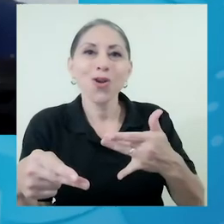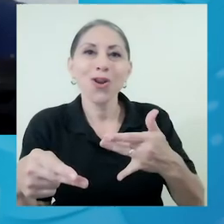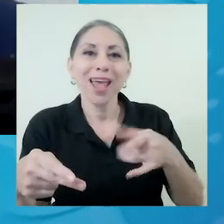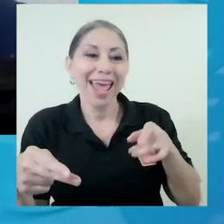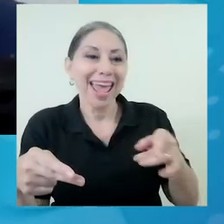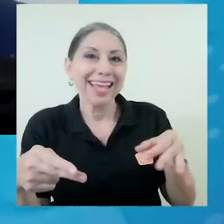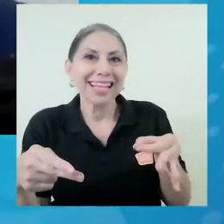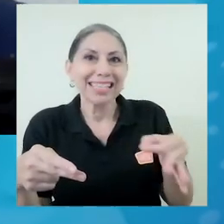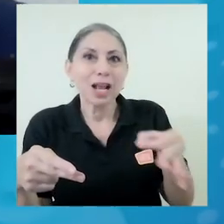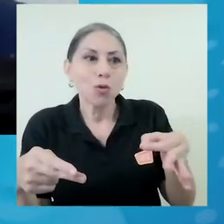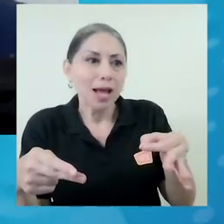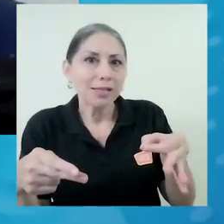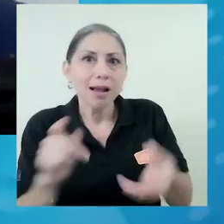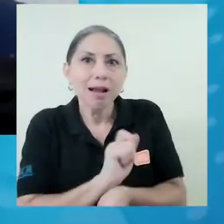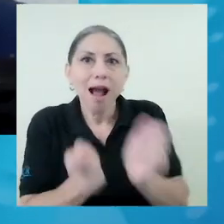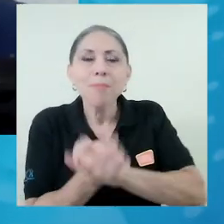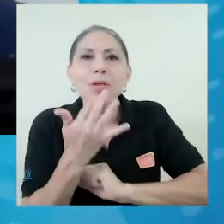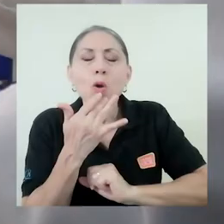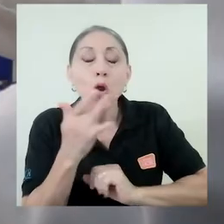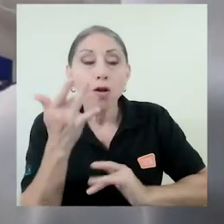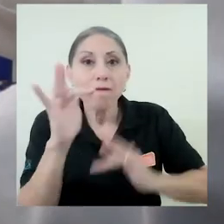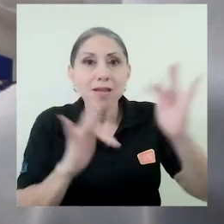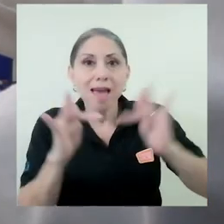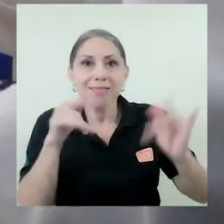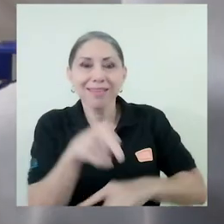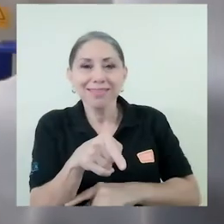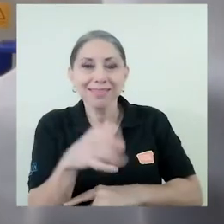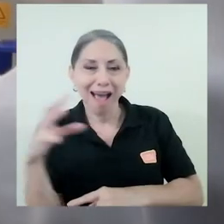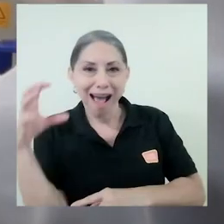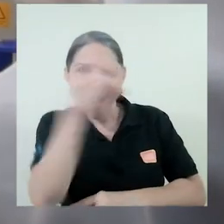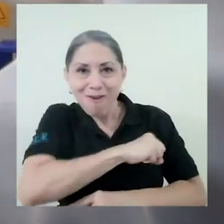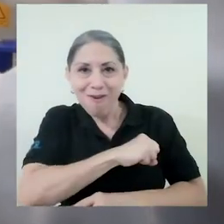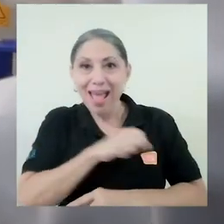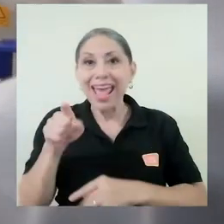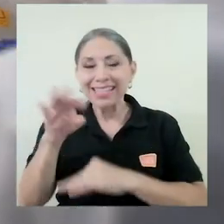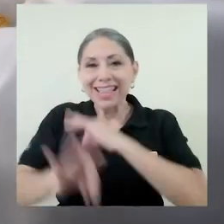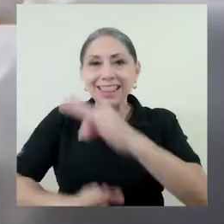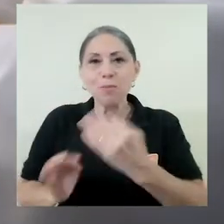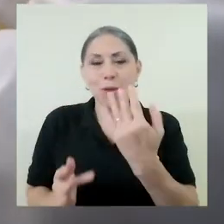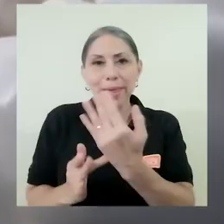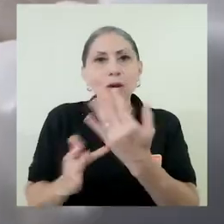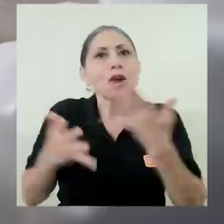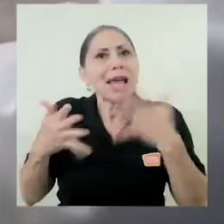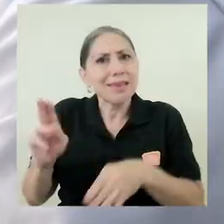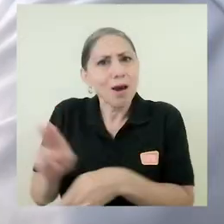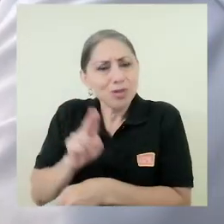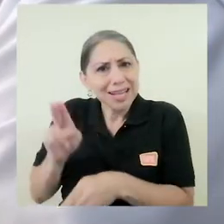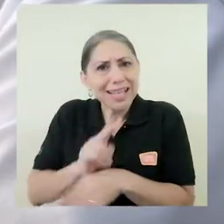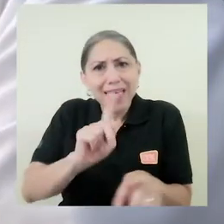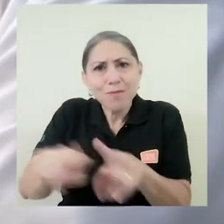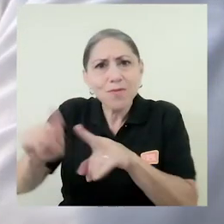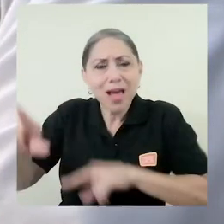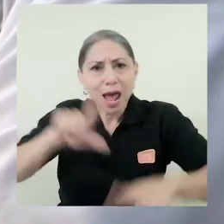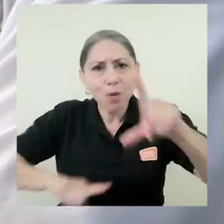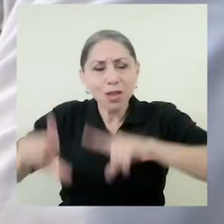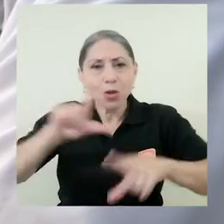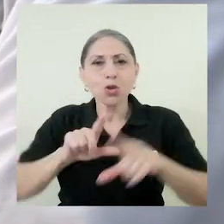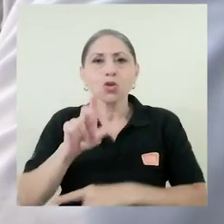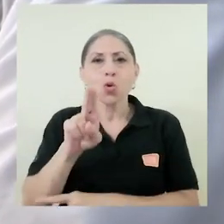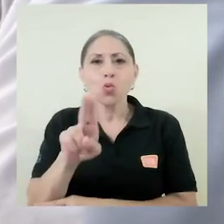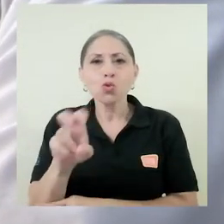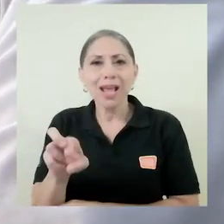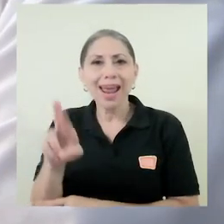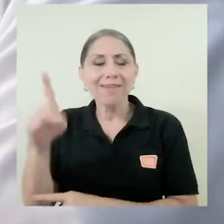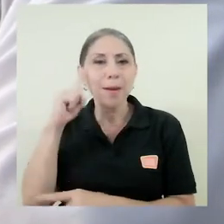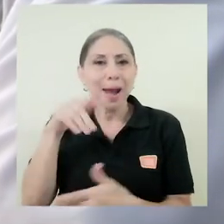producir que esas células se vuelvan fluorescentes, brillantes. Este tipo de tecnología ya ha sido utilizada en los laboratorios de la